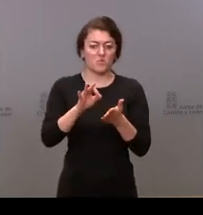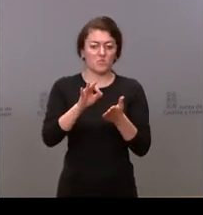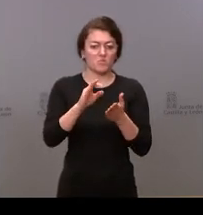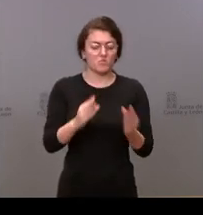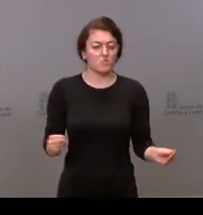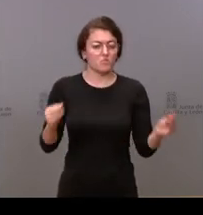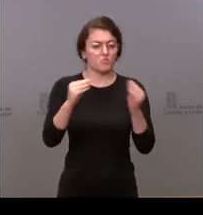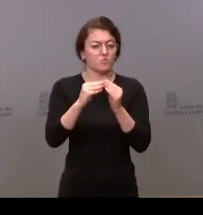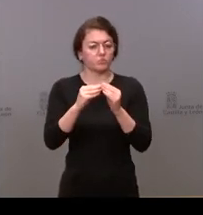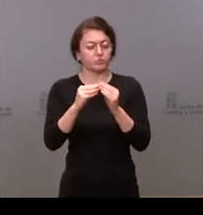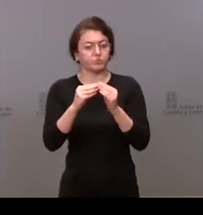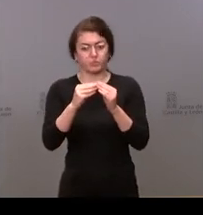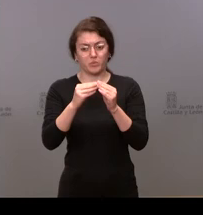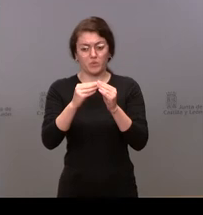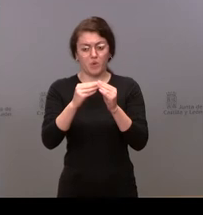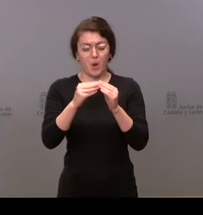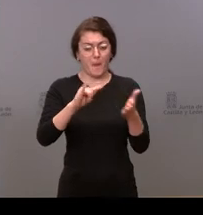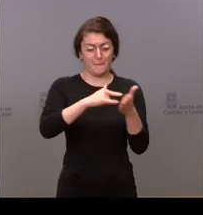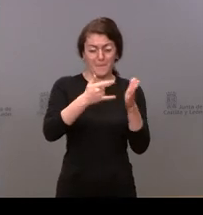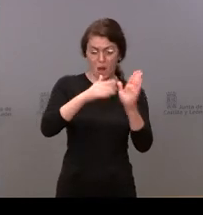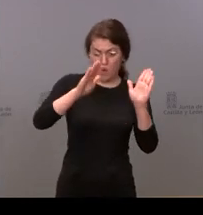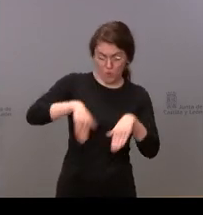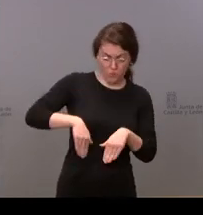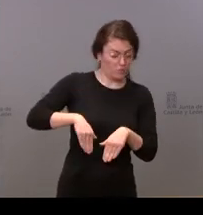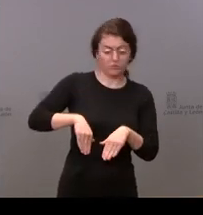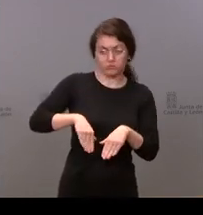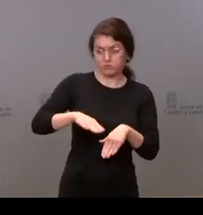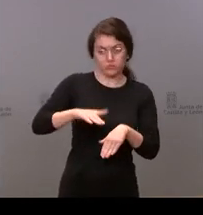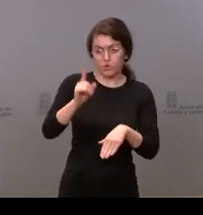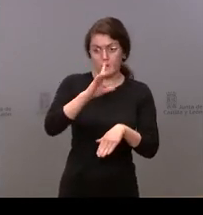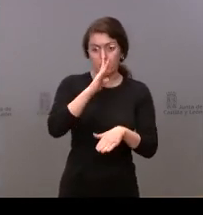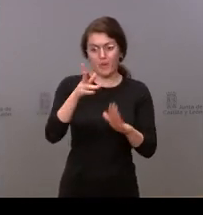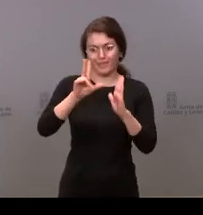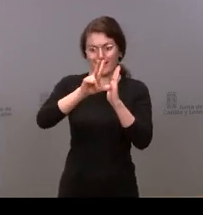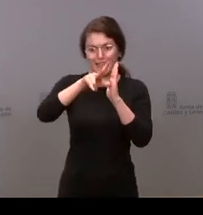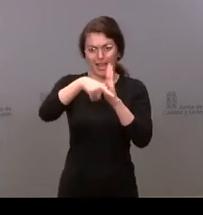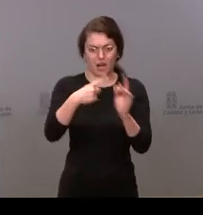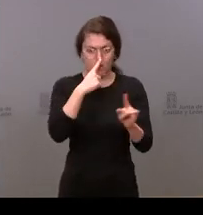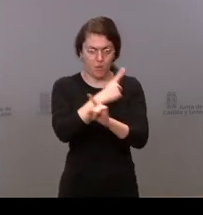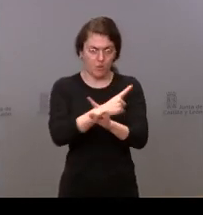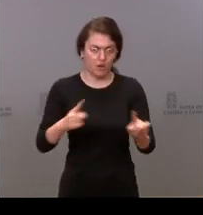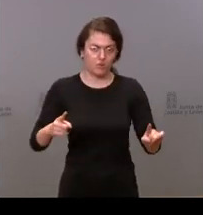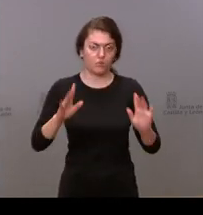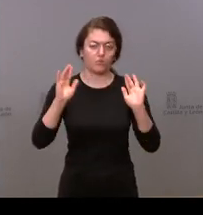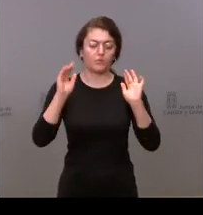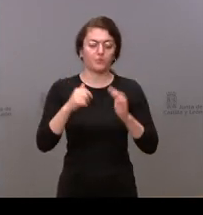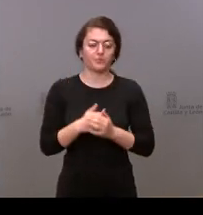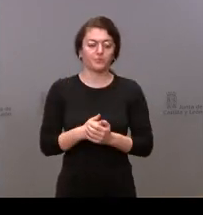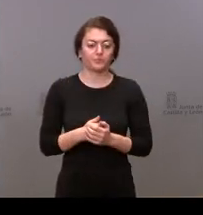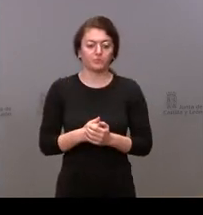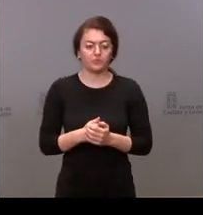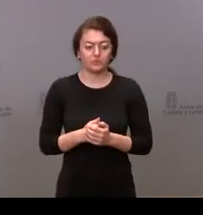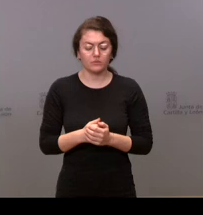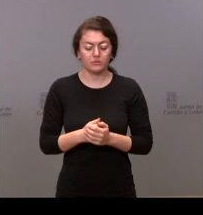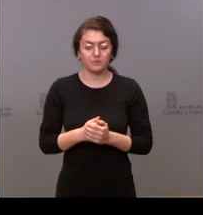finalización del anterior pero este se ha retrasado todo este año en principio para su elaboración y luego como